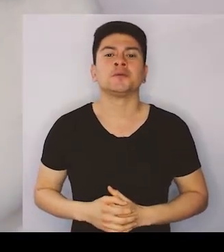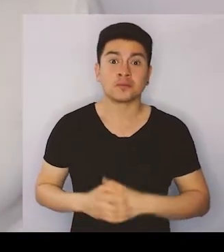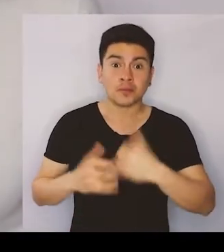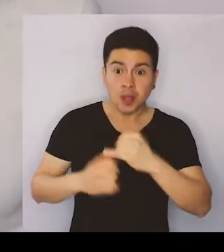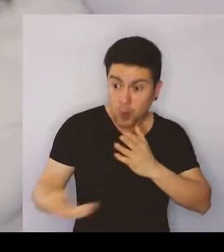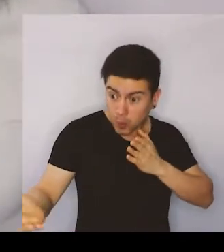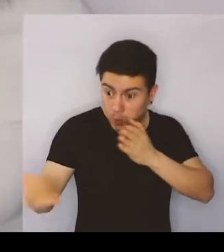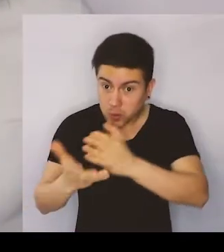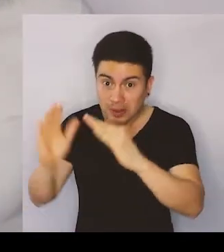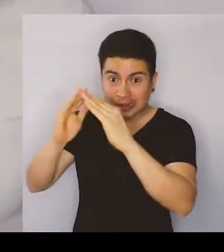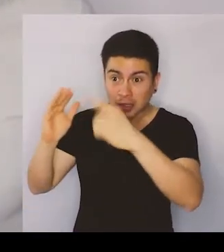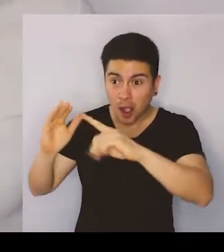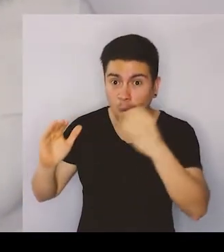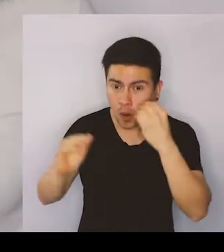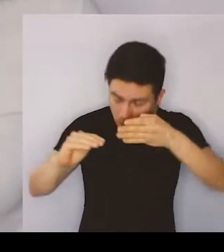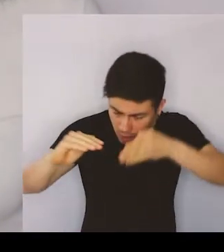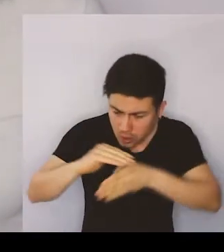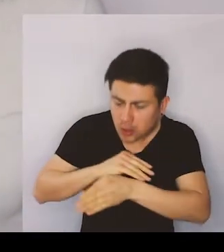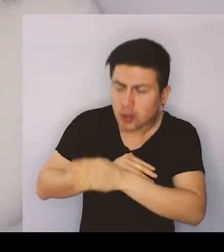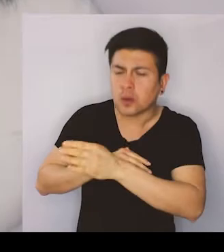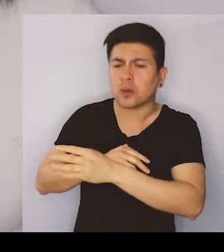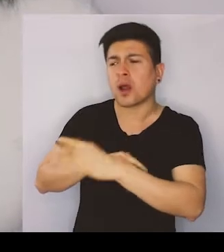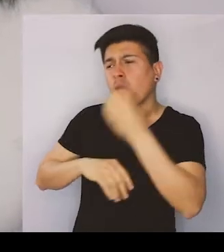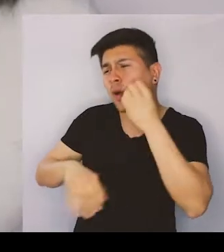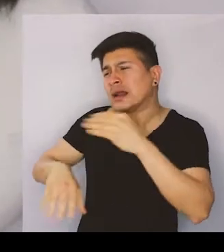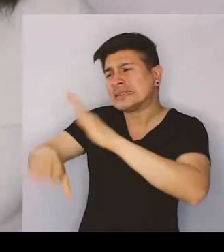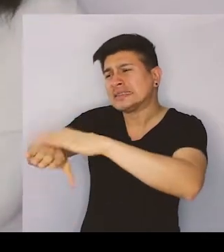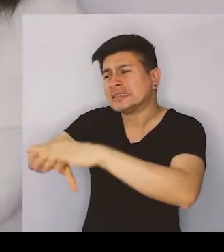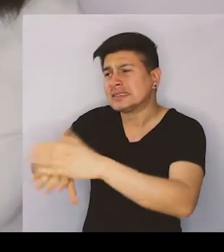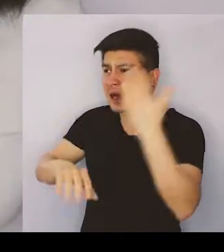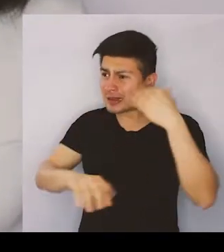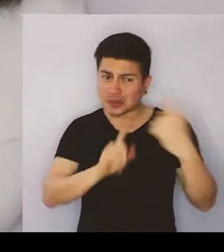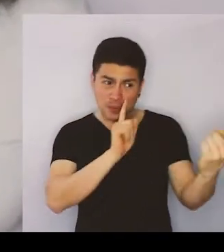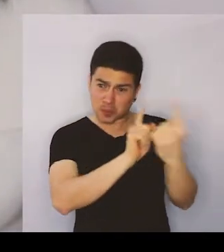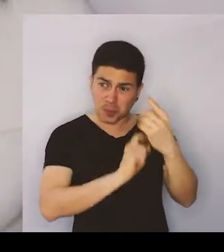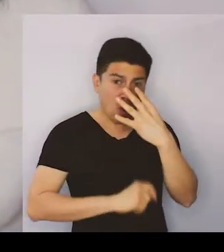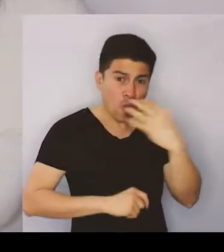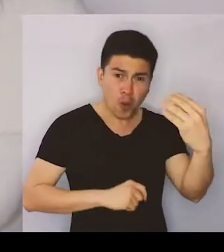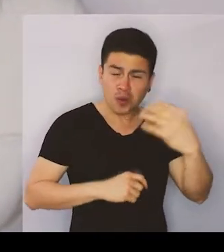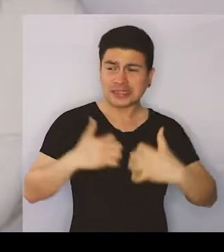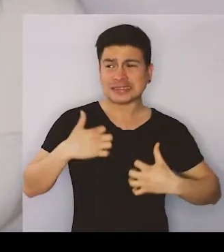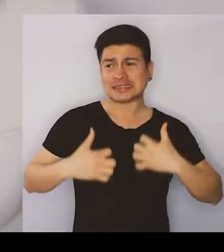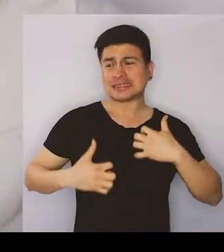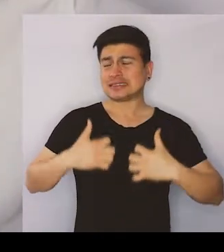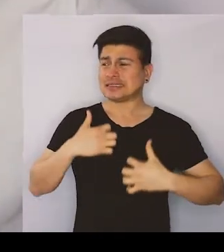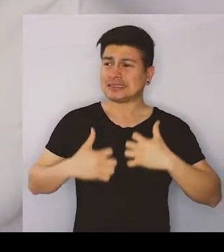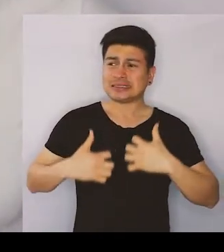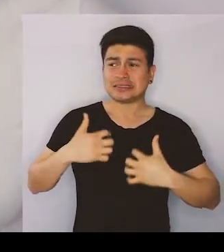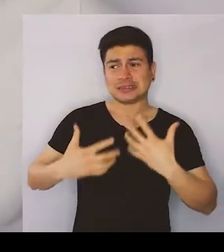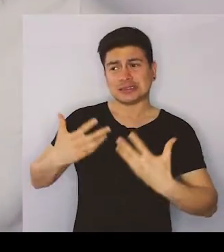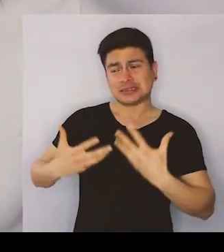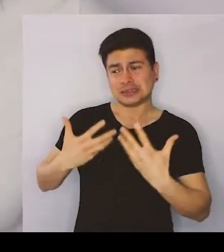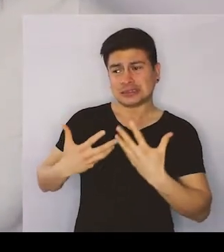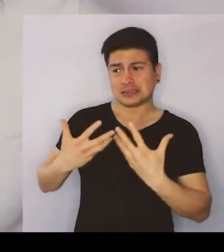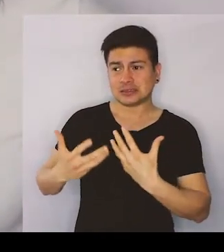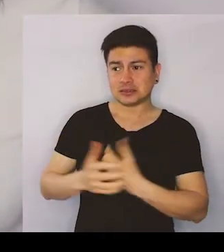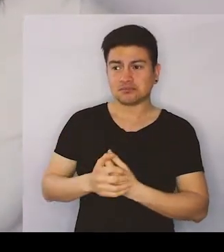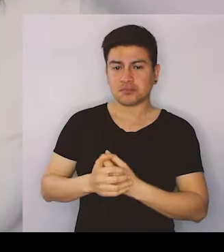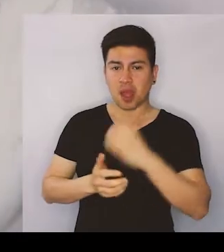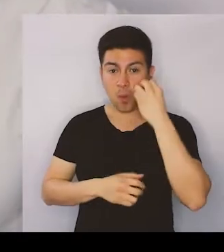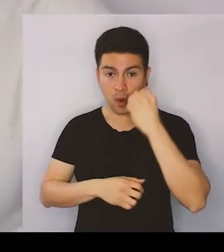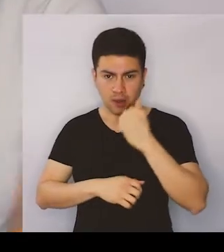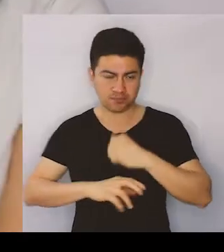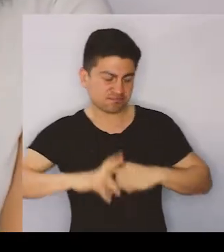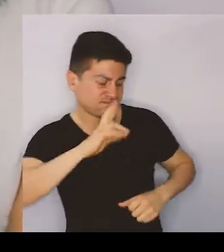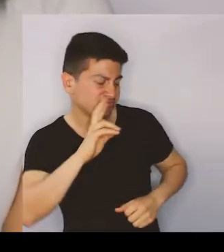Cuando llega donde su abuelita Caperucita le dice que tuvo mucho miedo de hablar con el lobo Pero la abuelita le